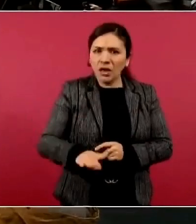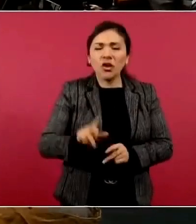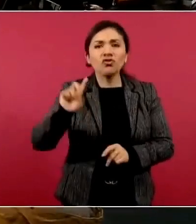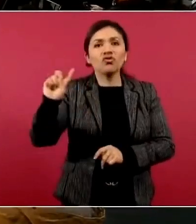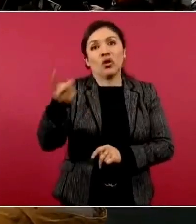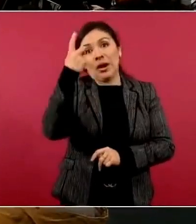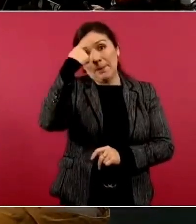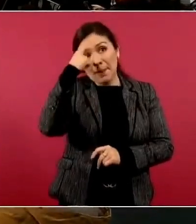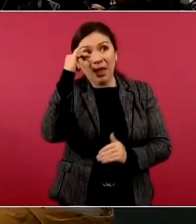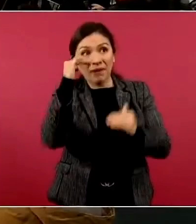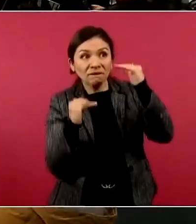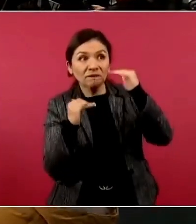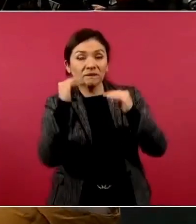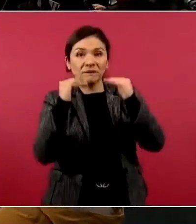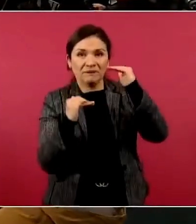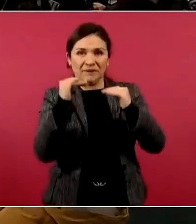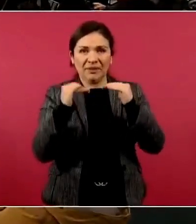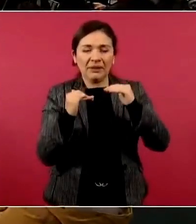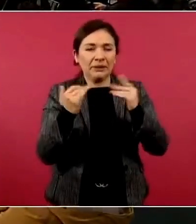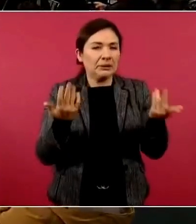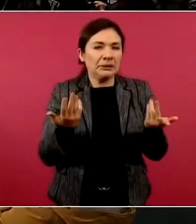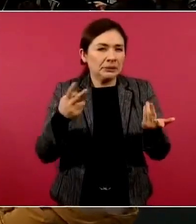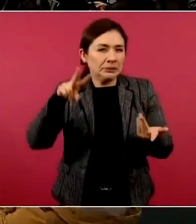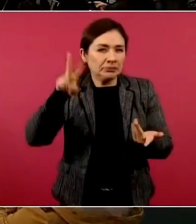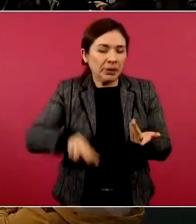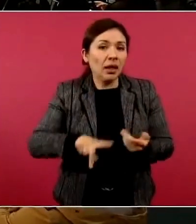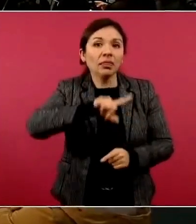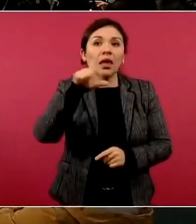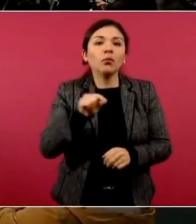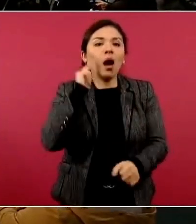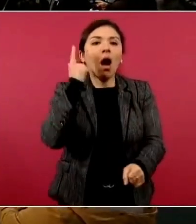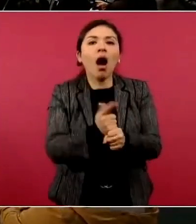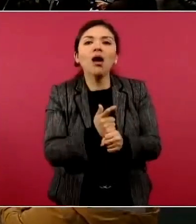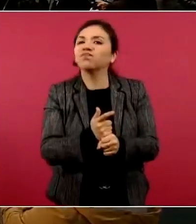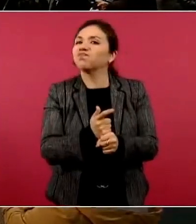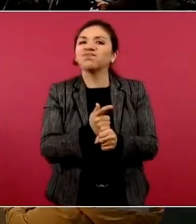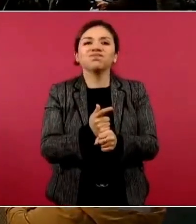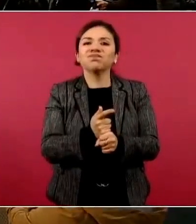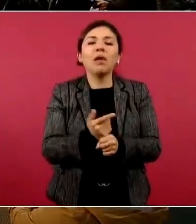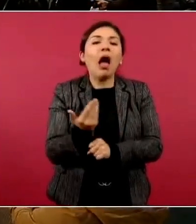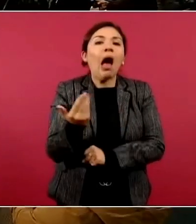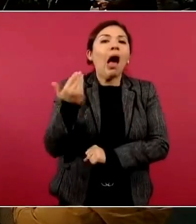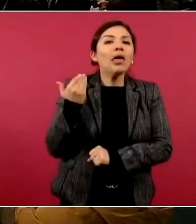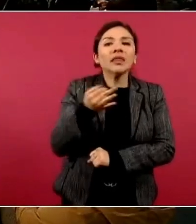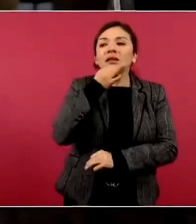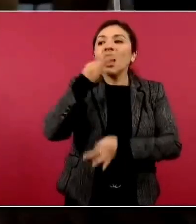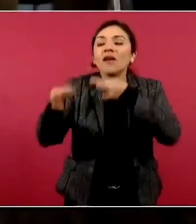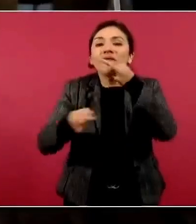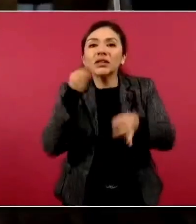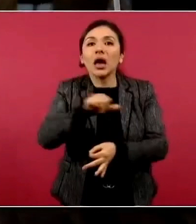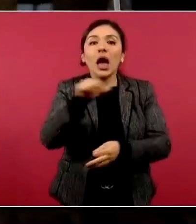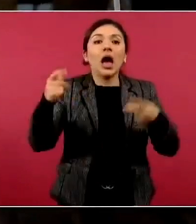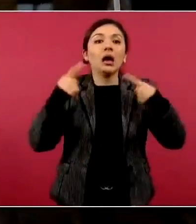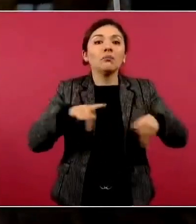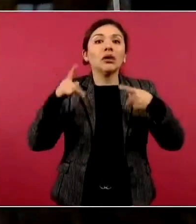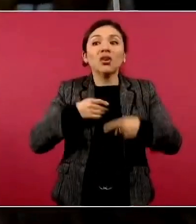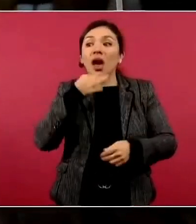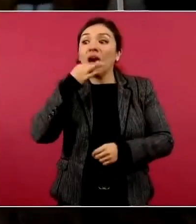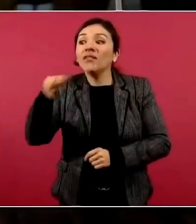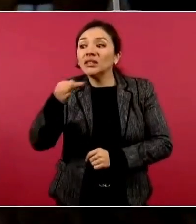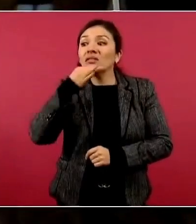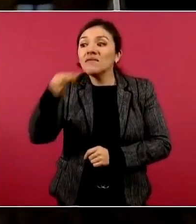un precio bajo del dólar. La verdad es que después se descubrió que obviamente avisaban antes a los especuladores para poder